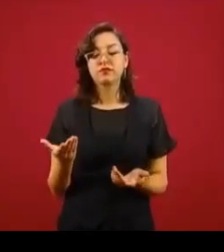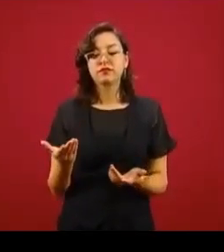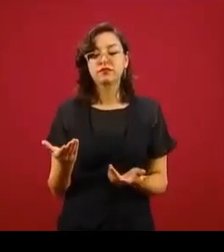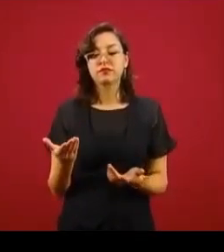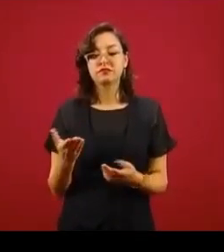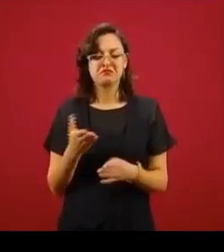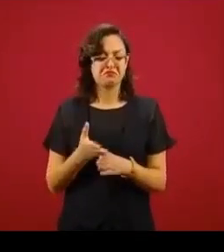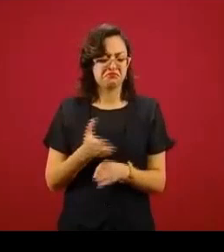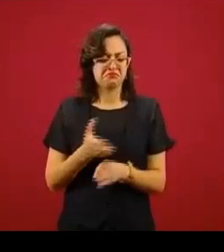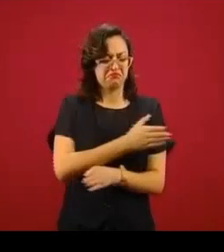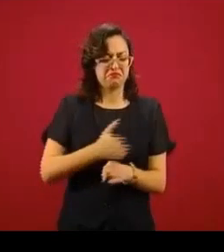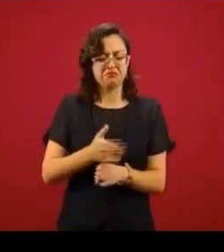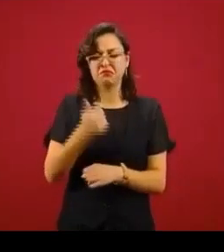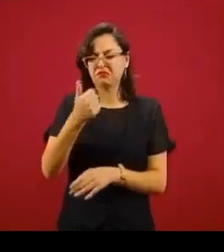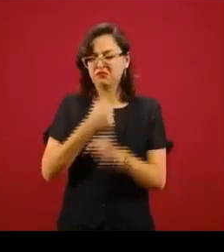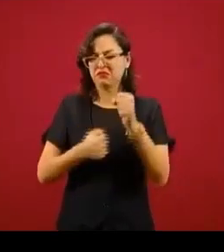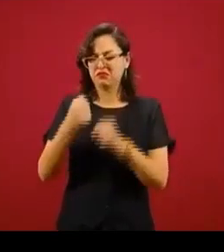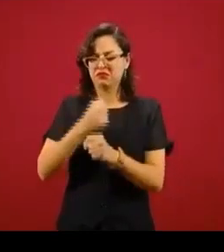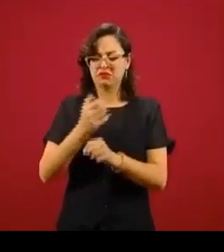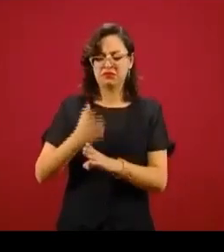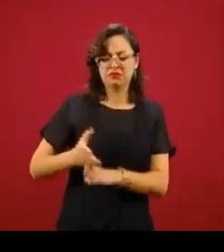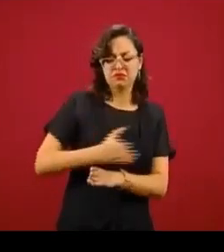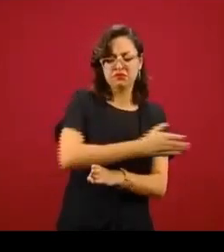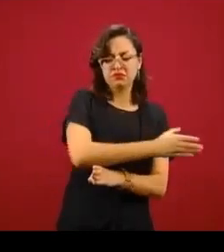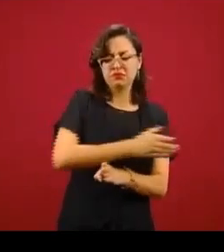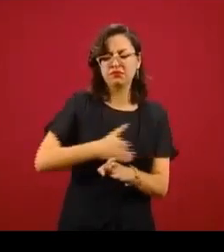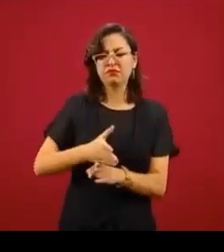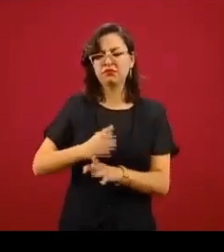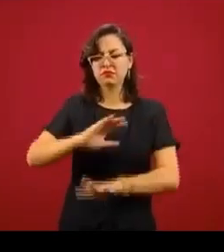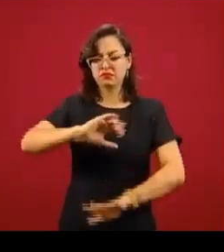que